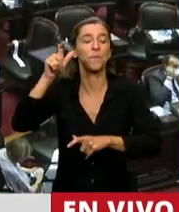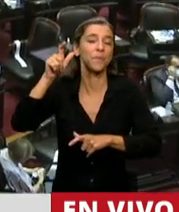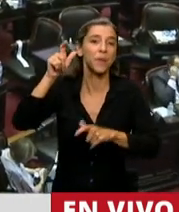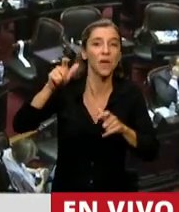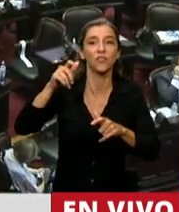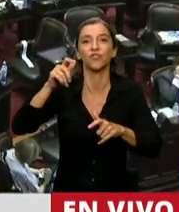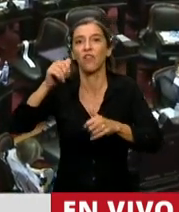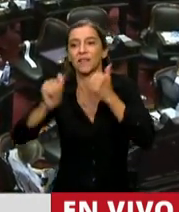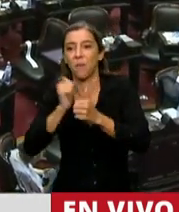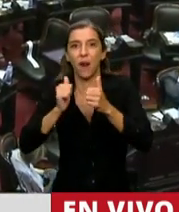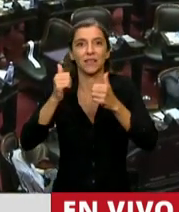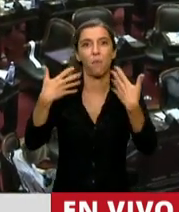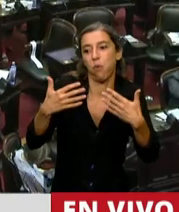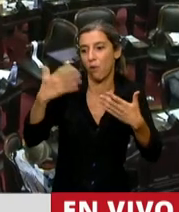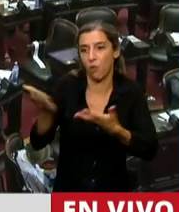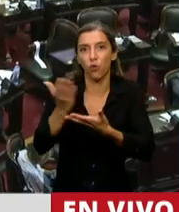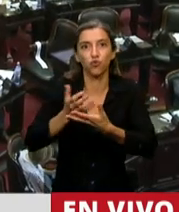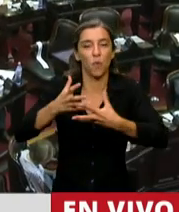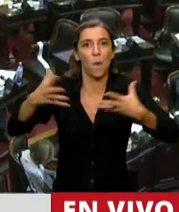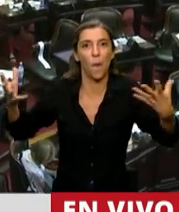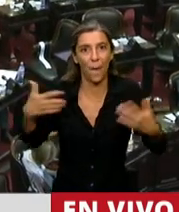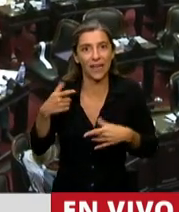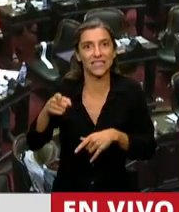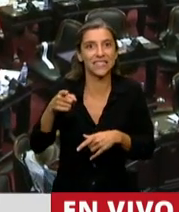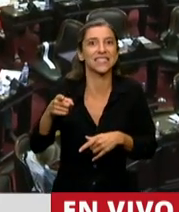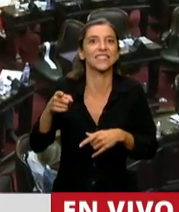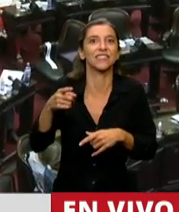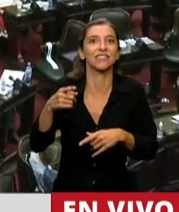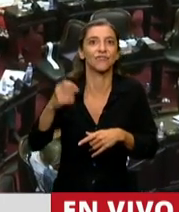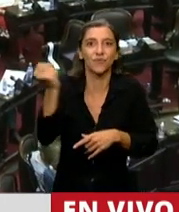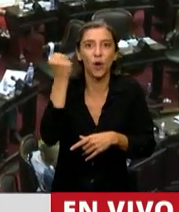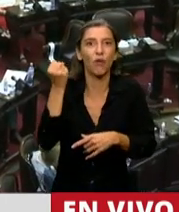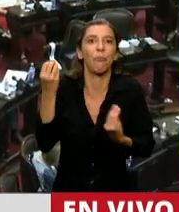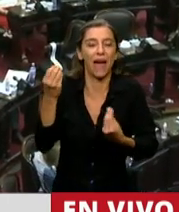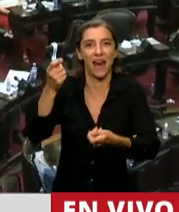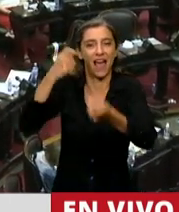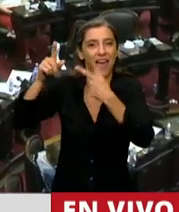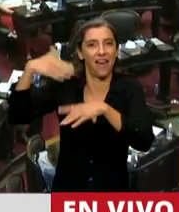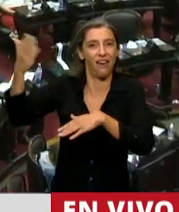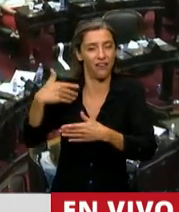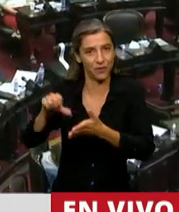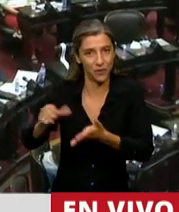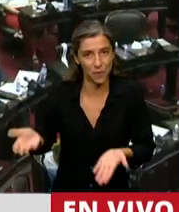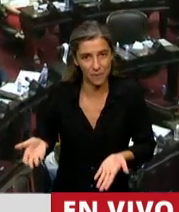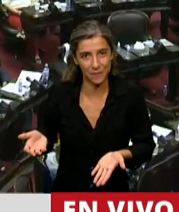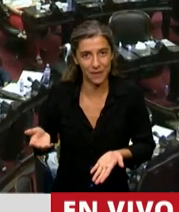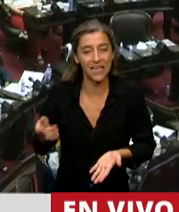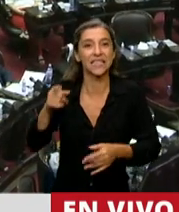los que exportan. Y ustedes han hecho exactamente lo contrario, por eso son los resultados que han tenido.